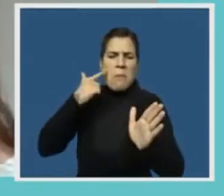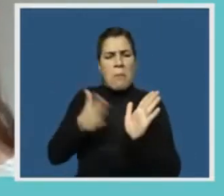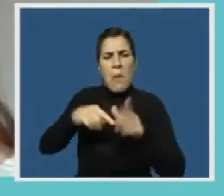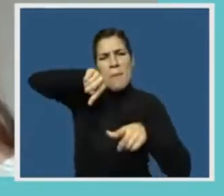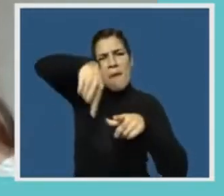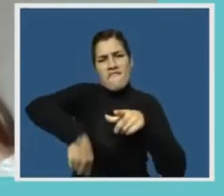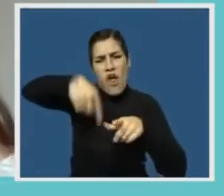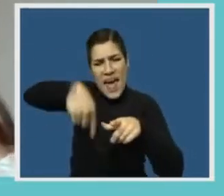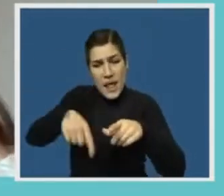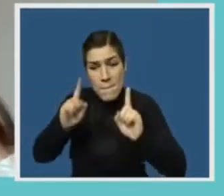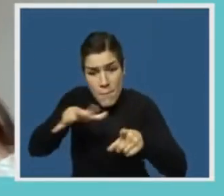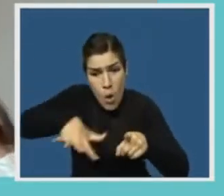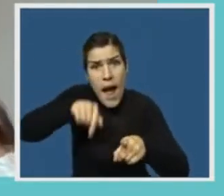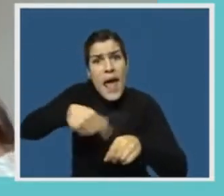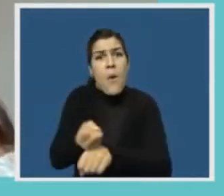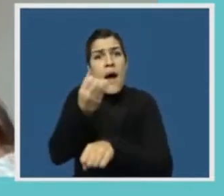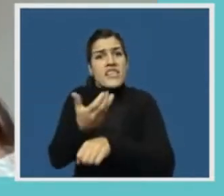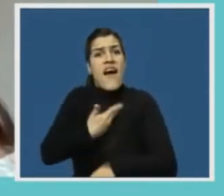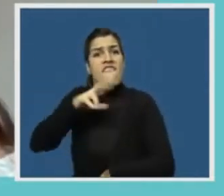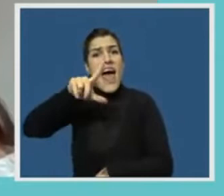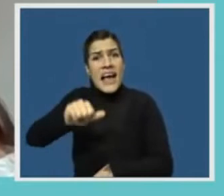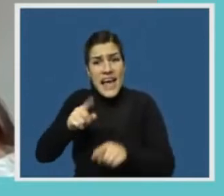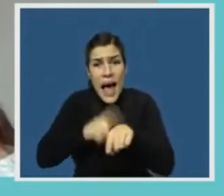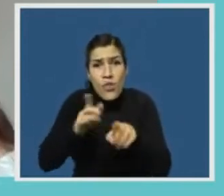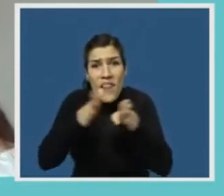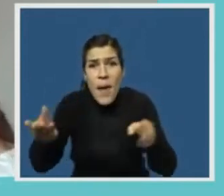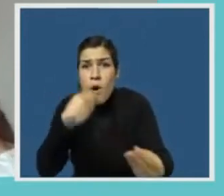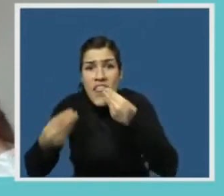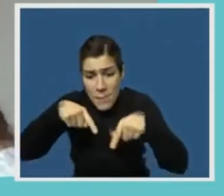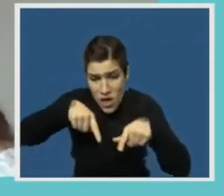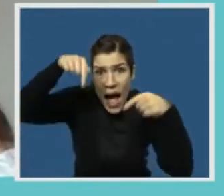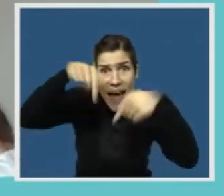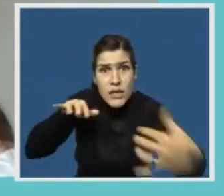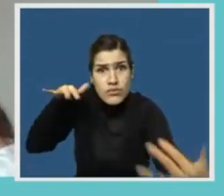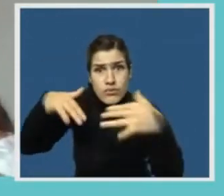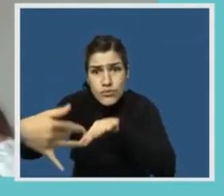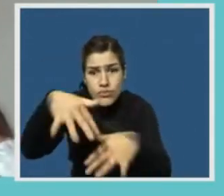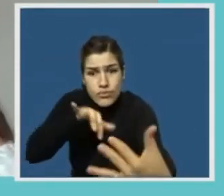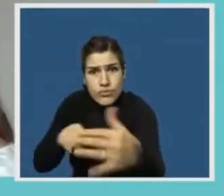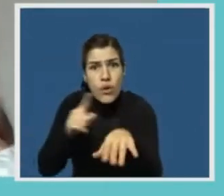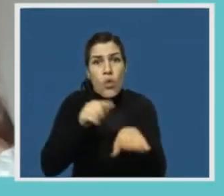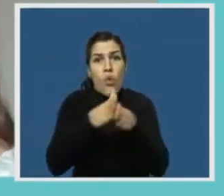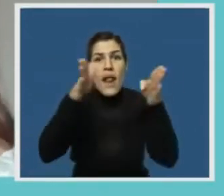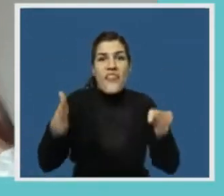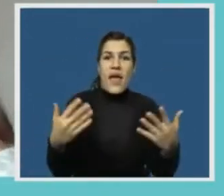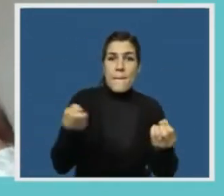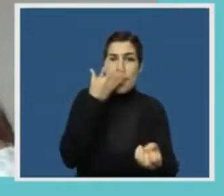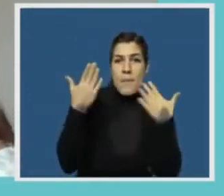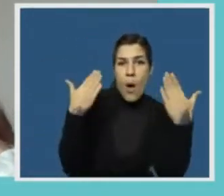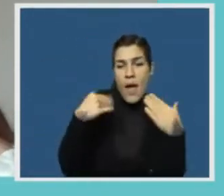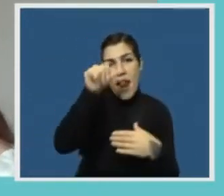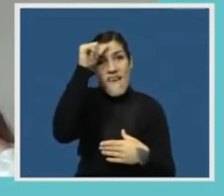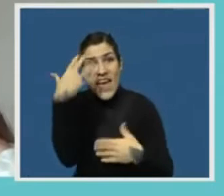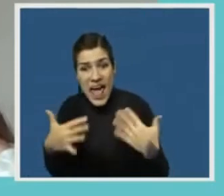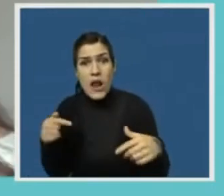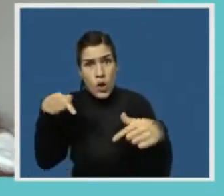relevante para las ballenas francas durante su época de alimentación en primavera-verano, por lo que los efectos serían